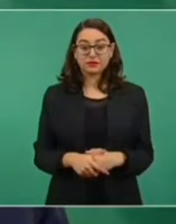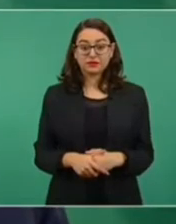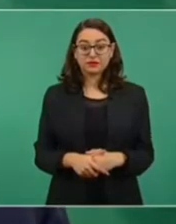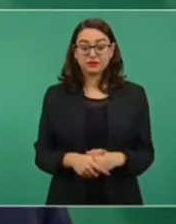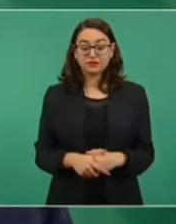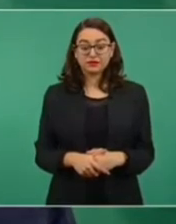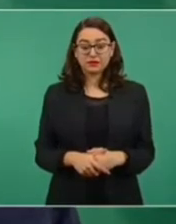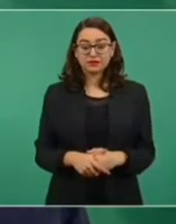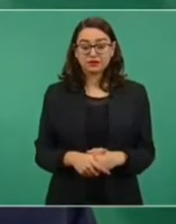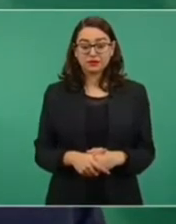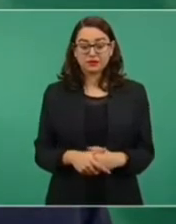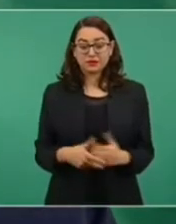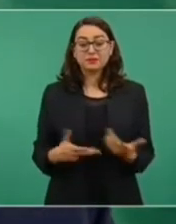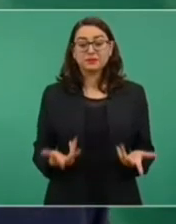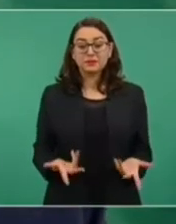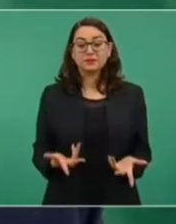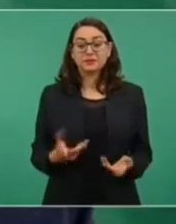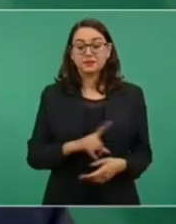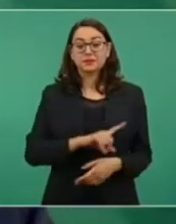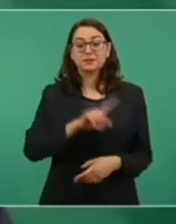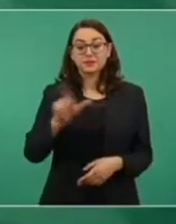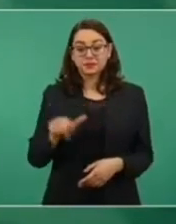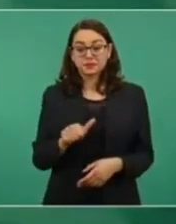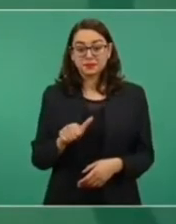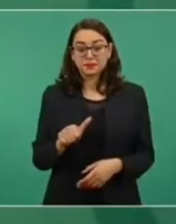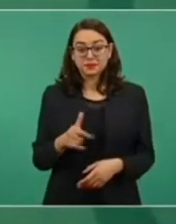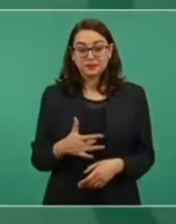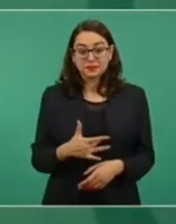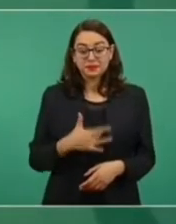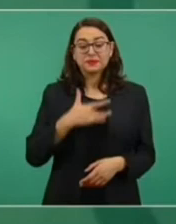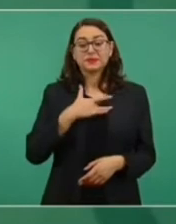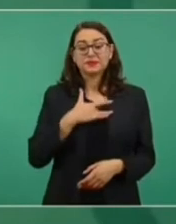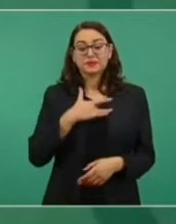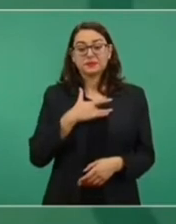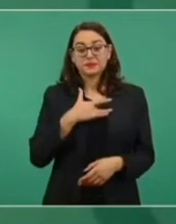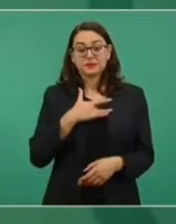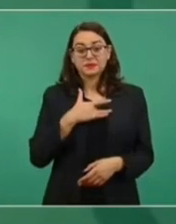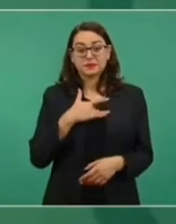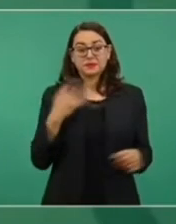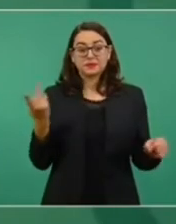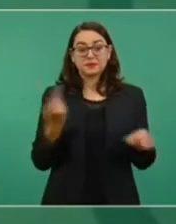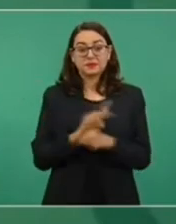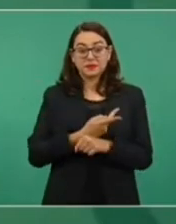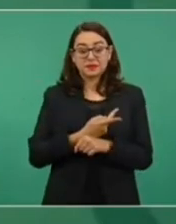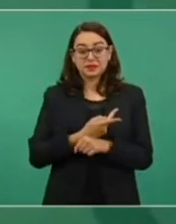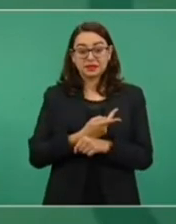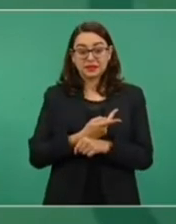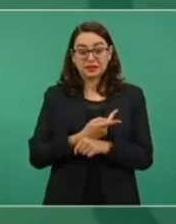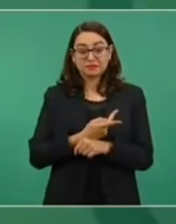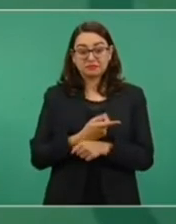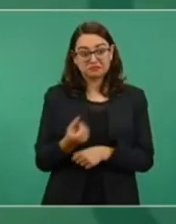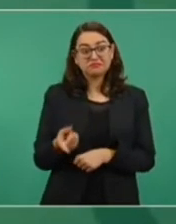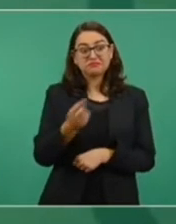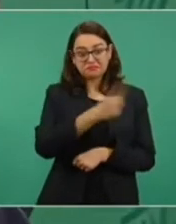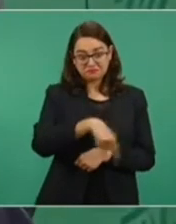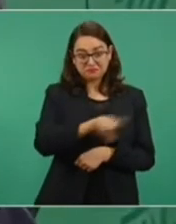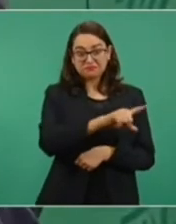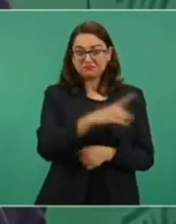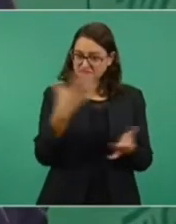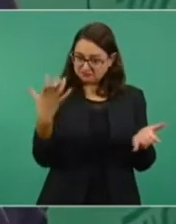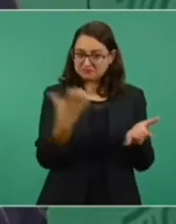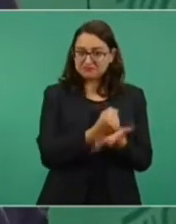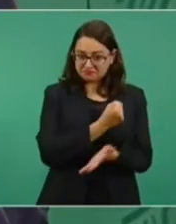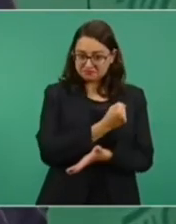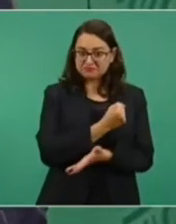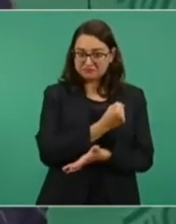Y luego me gustó muchísimo que gana Doyer el campeonato